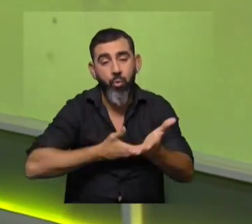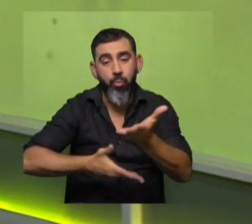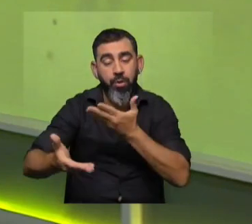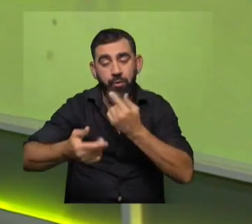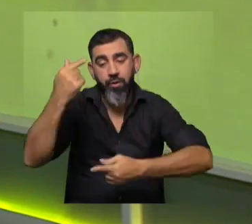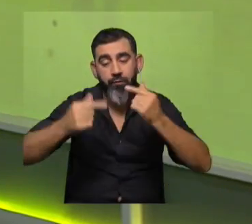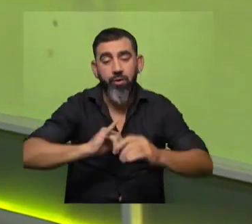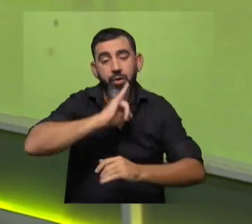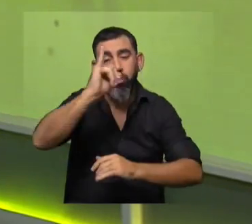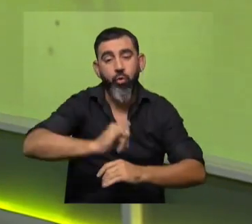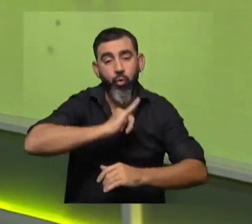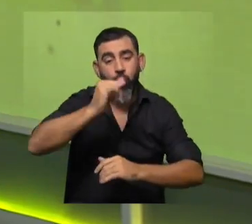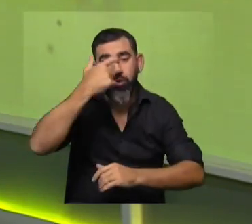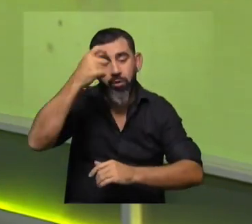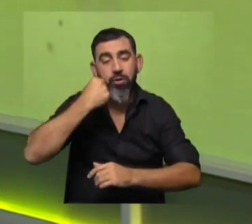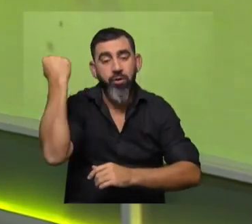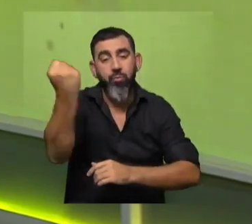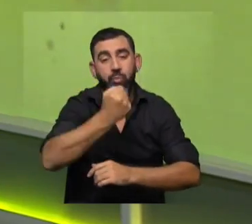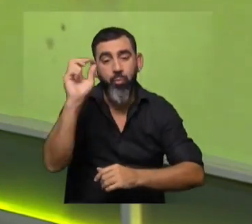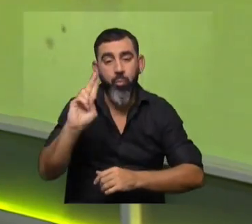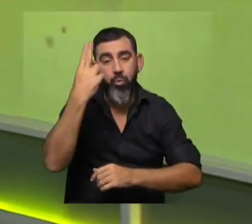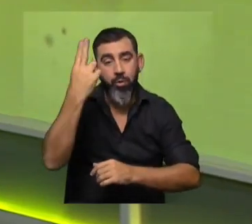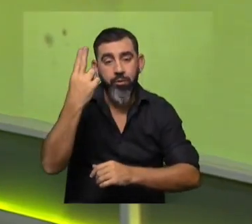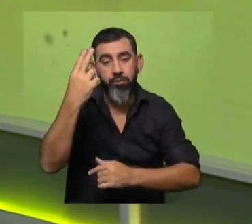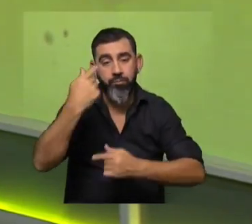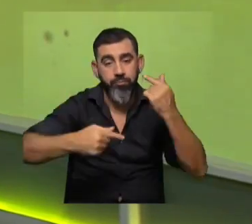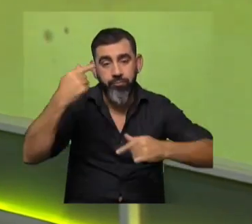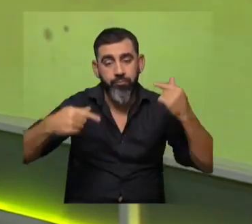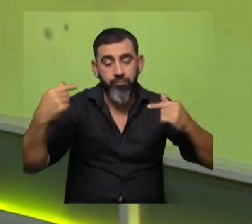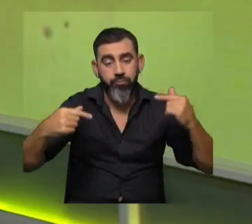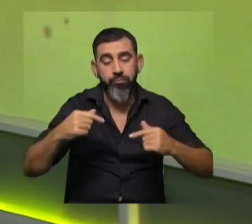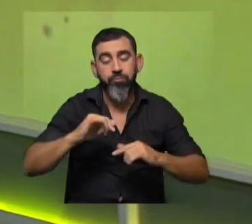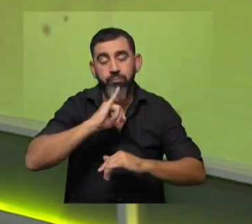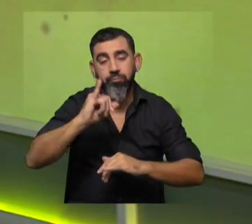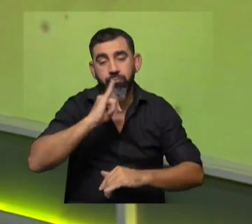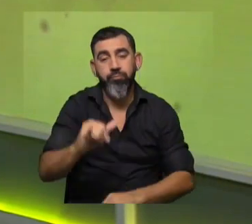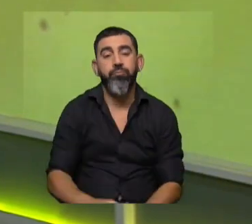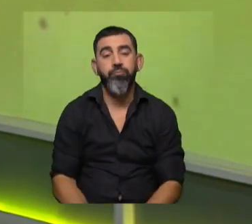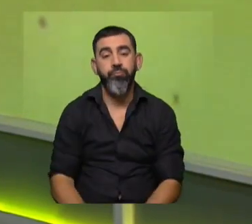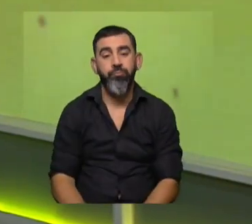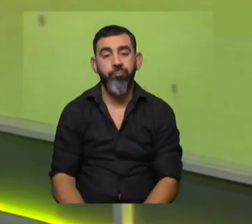siempre, las noticias científicas más importantes de Uruguay y el mundo en nuestro tradicional salpicón.